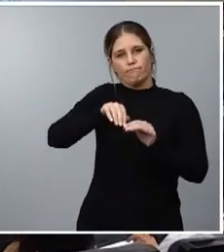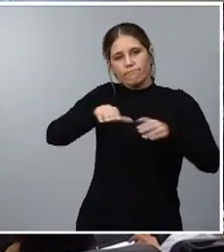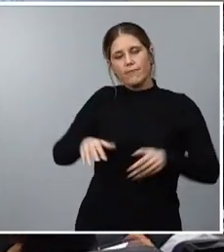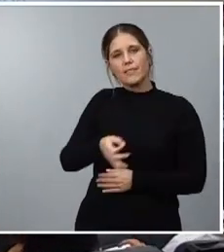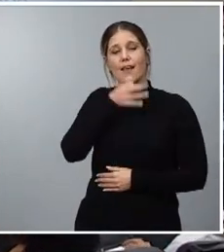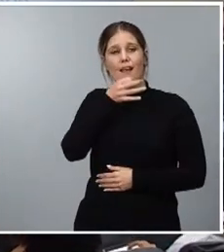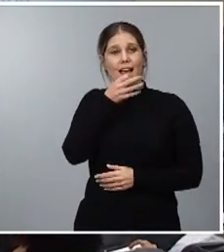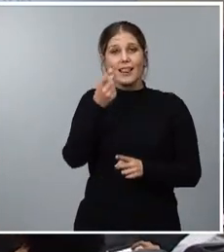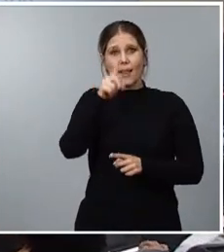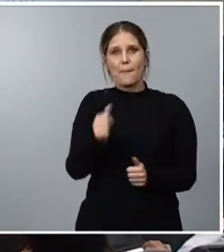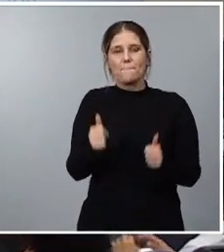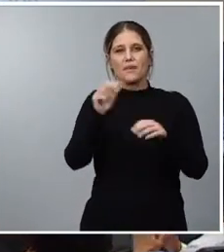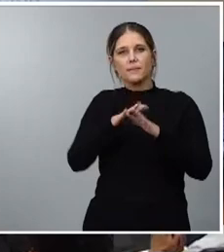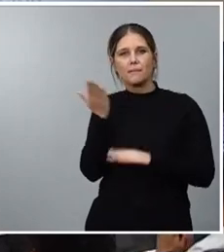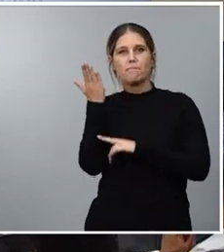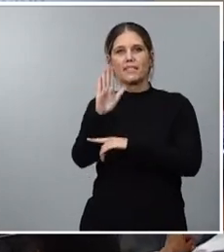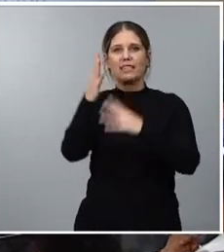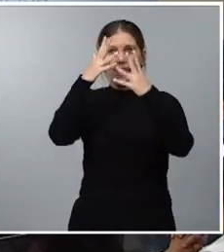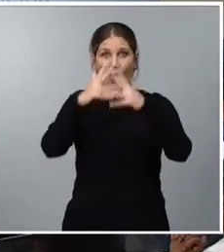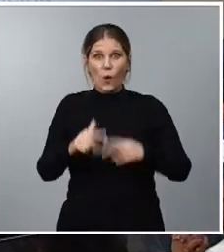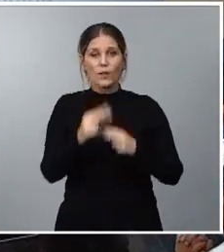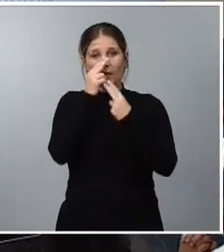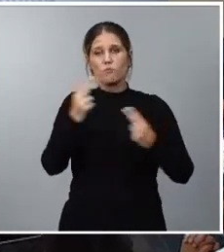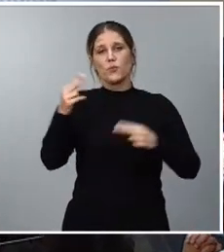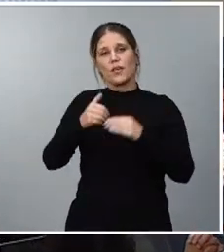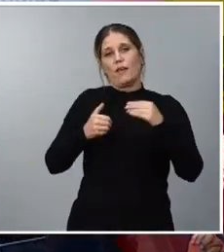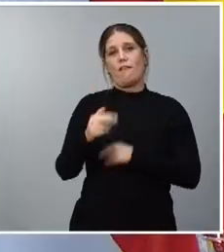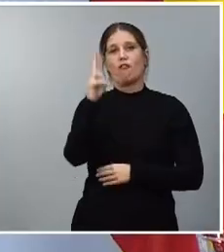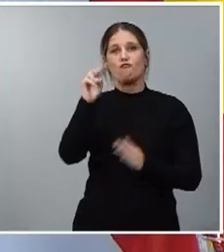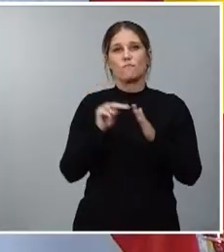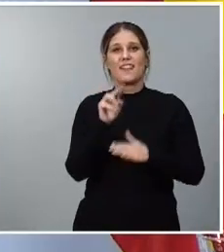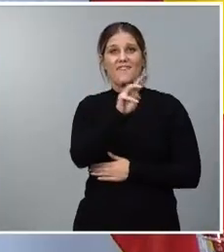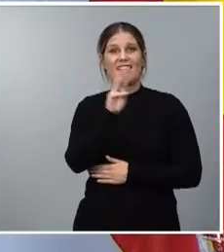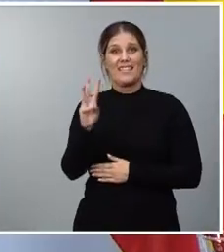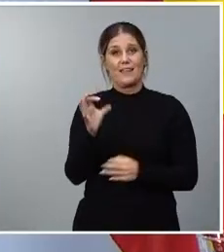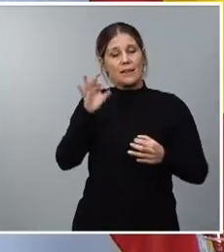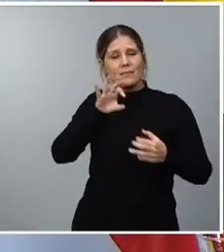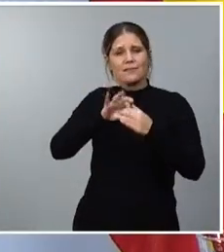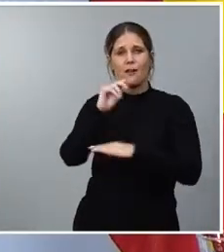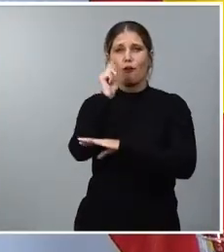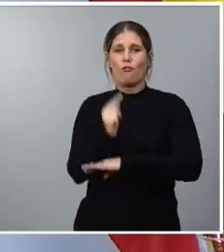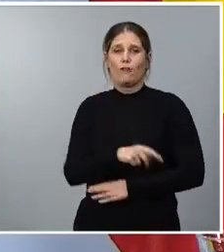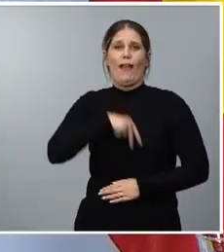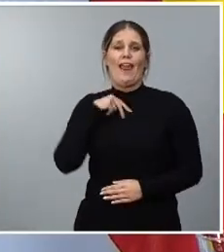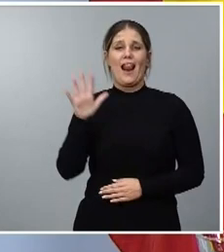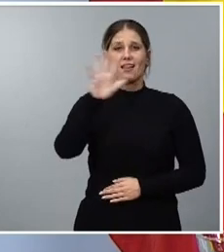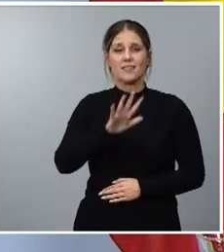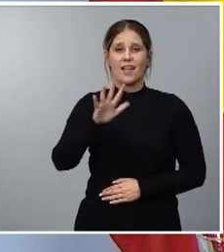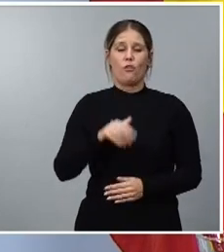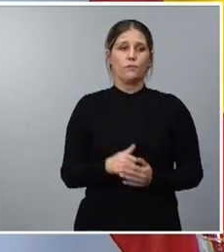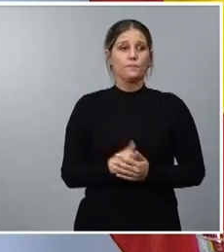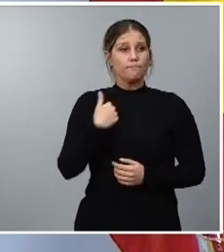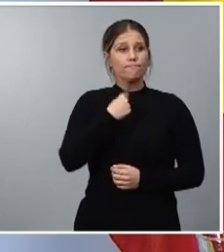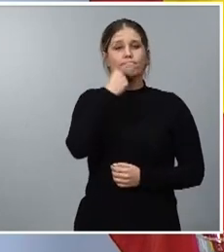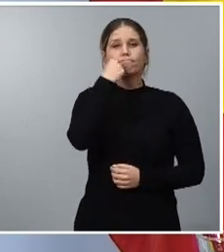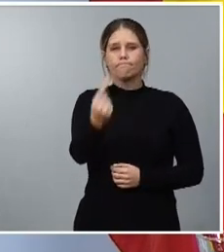trata de presentar las cuentas públicas para el 2023, en concreto los presupuestos generales del Estado. Lo recordaba la